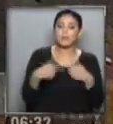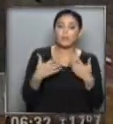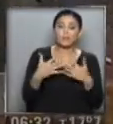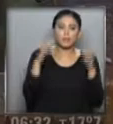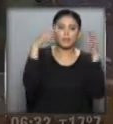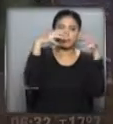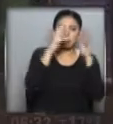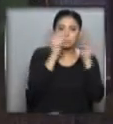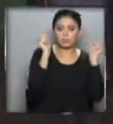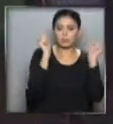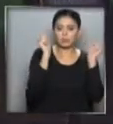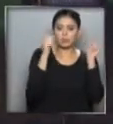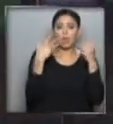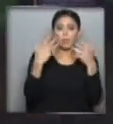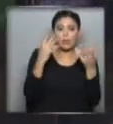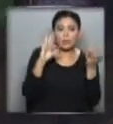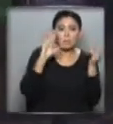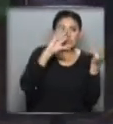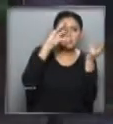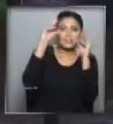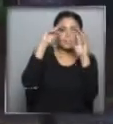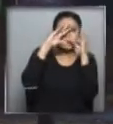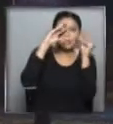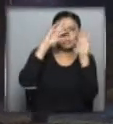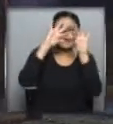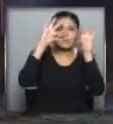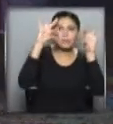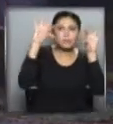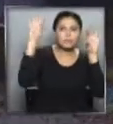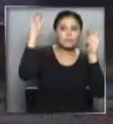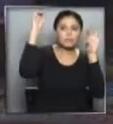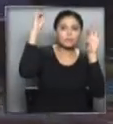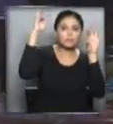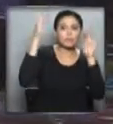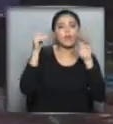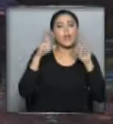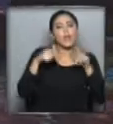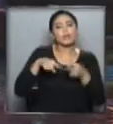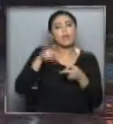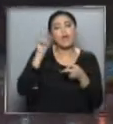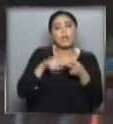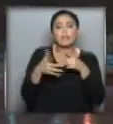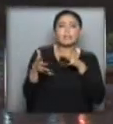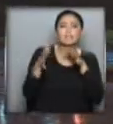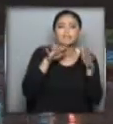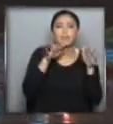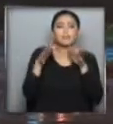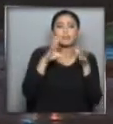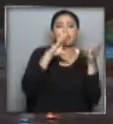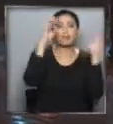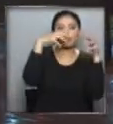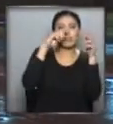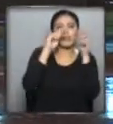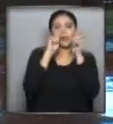lluvia... ...hasta va abrir un poquitito el cielo... ...pero el tiempo estará muy inestable... ...todo este viernes... ...para terminar la